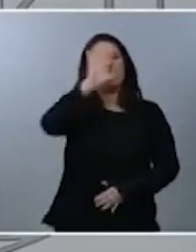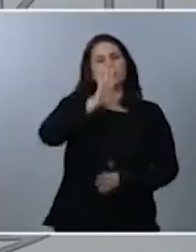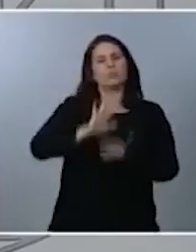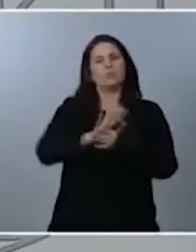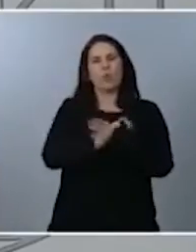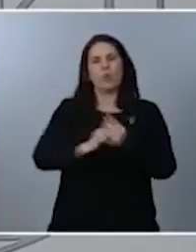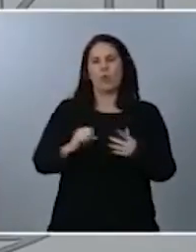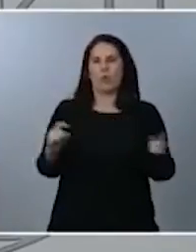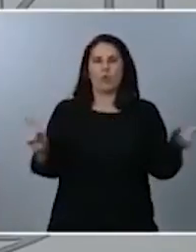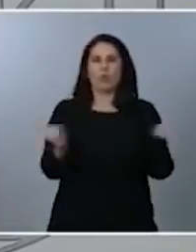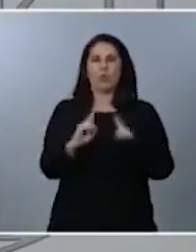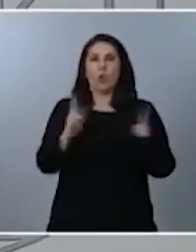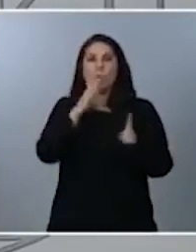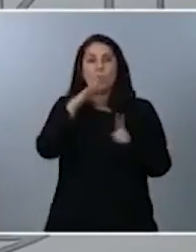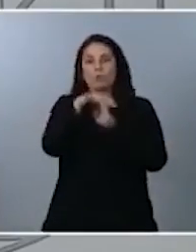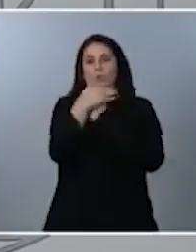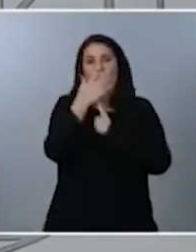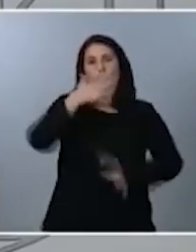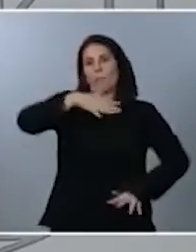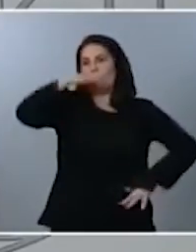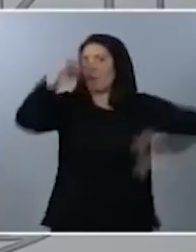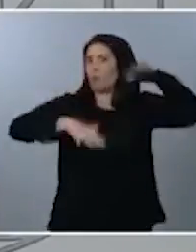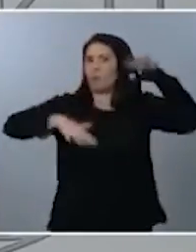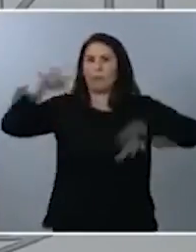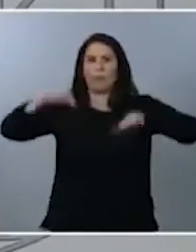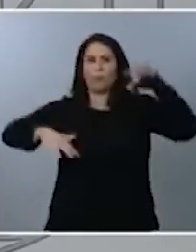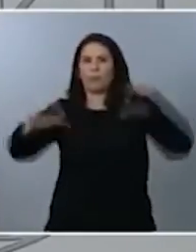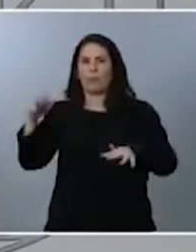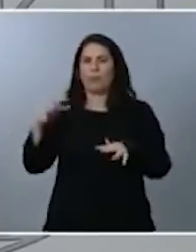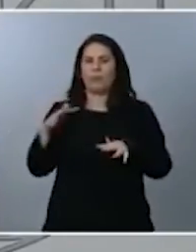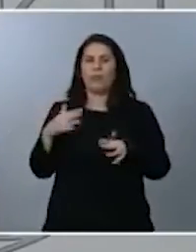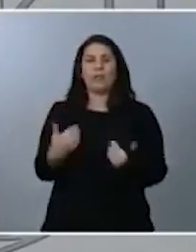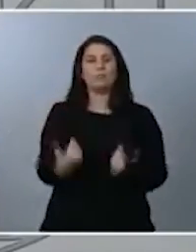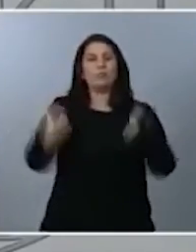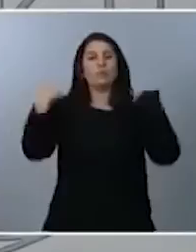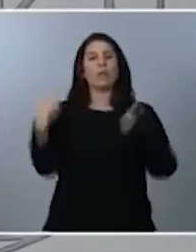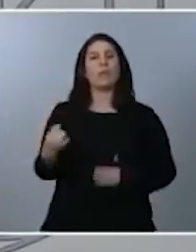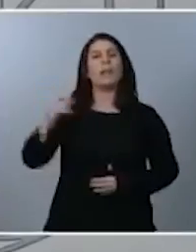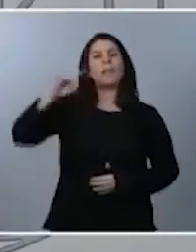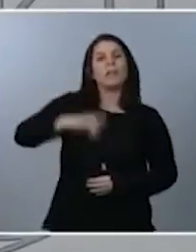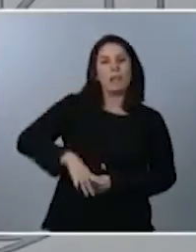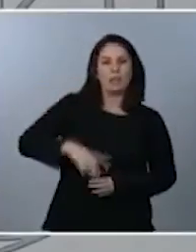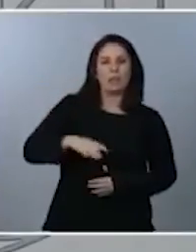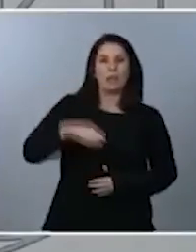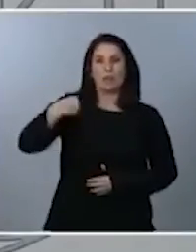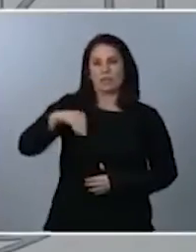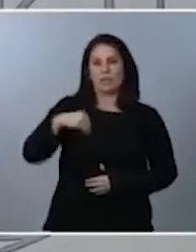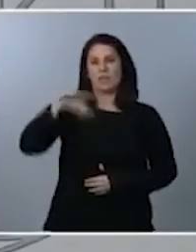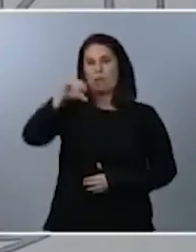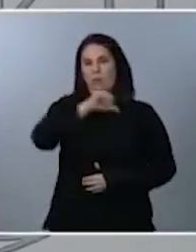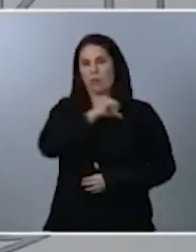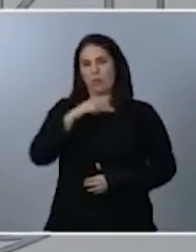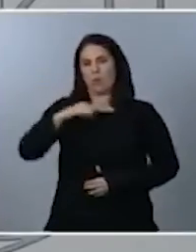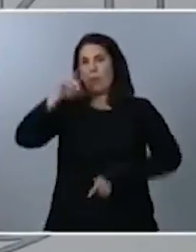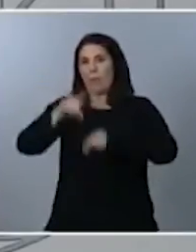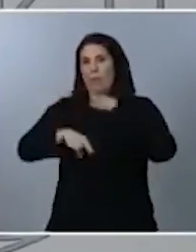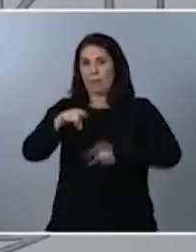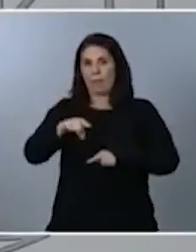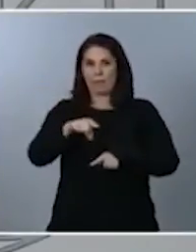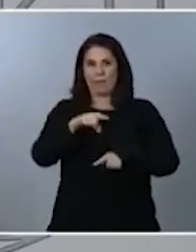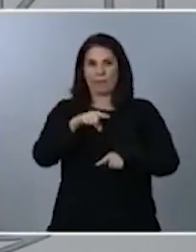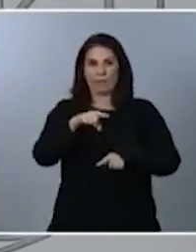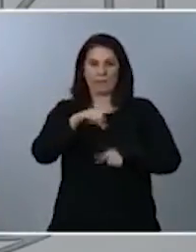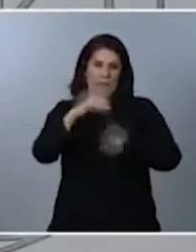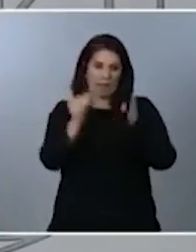asimétrica, es cada presidente autonómico en base a este decreto de alarma quienes dictan las medidas para